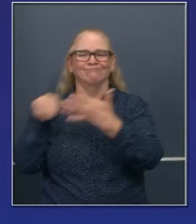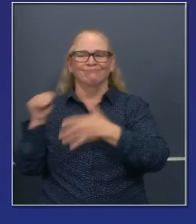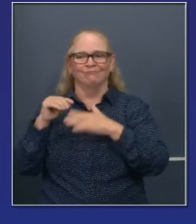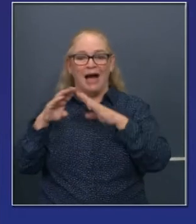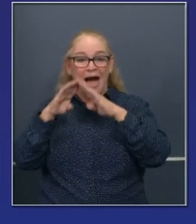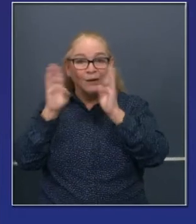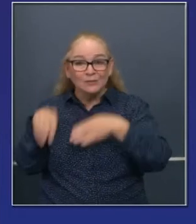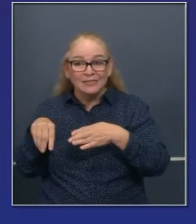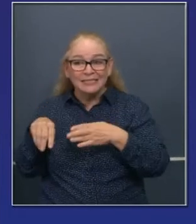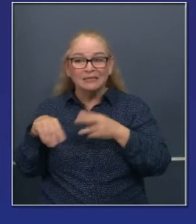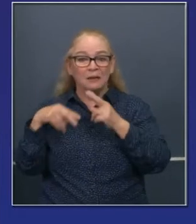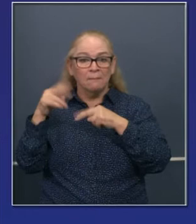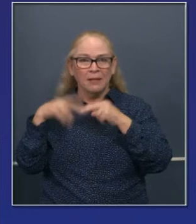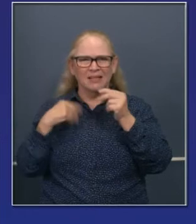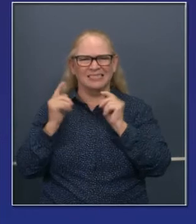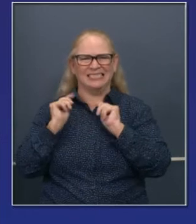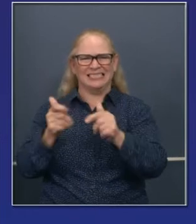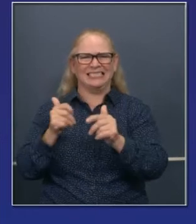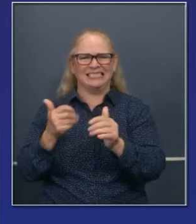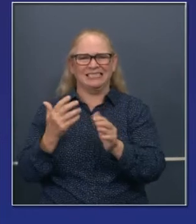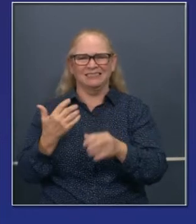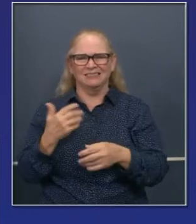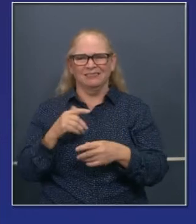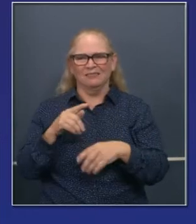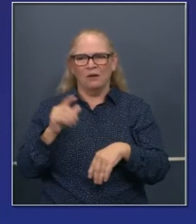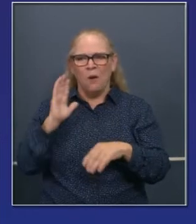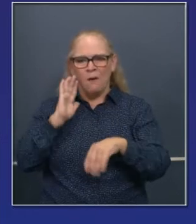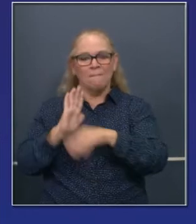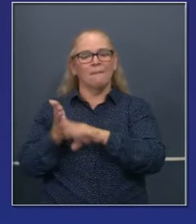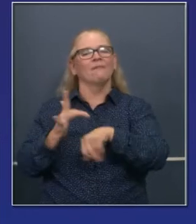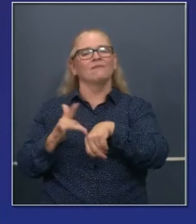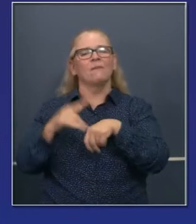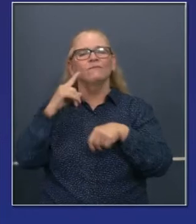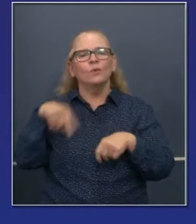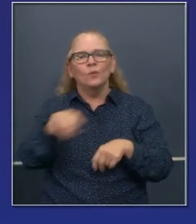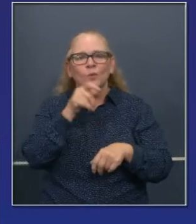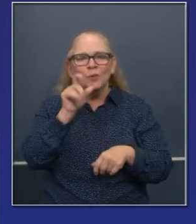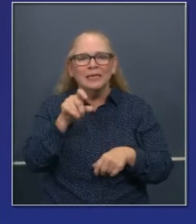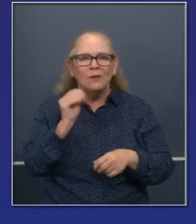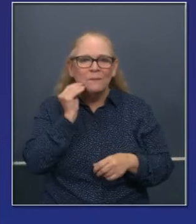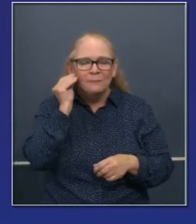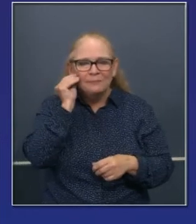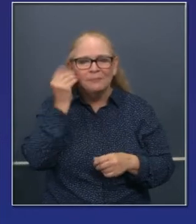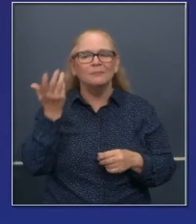queremos que se hagan y queremos construir más viviendas más rápido. No lo puedo decir de manera más clara.